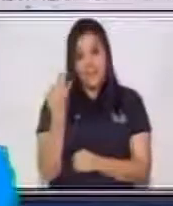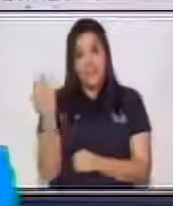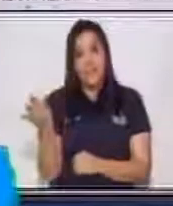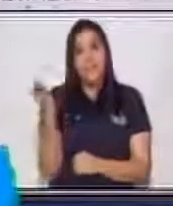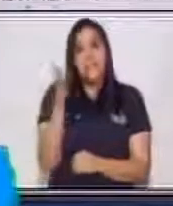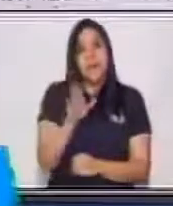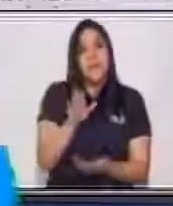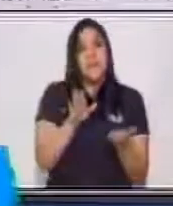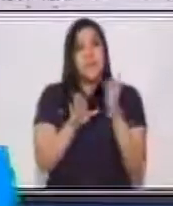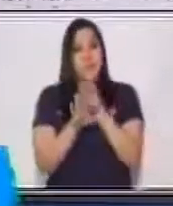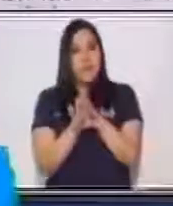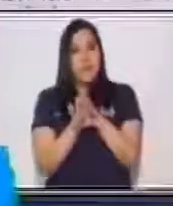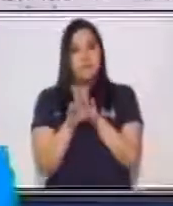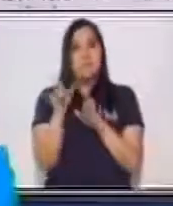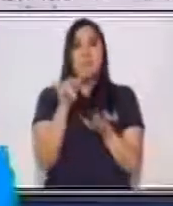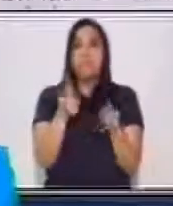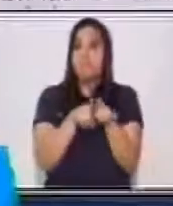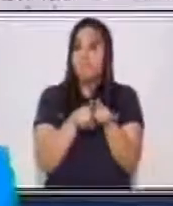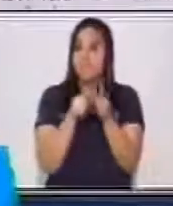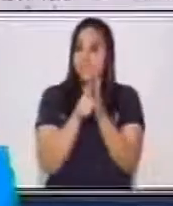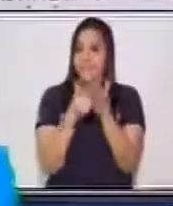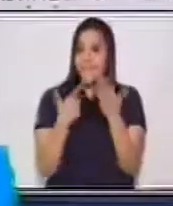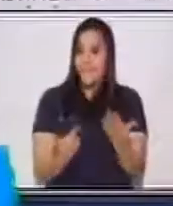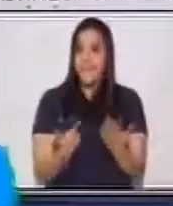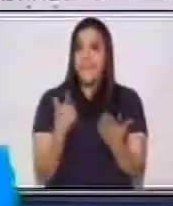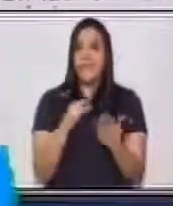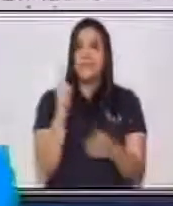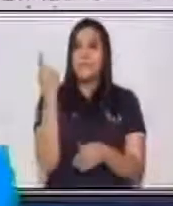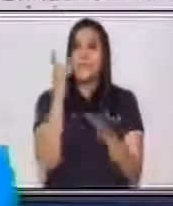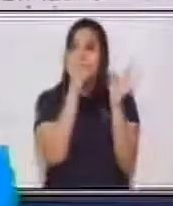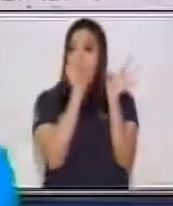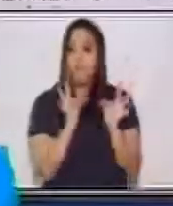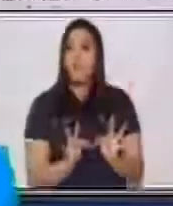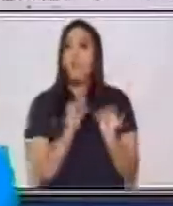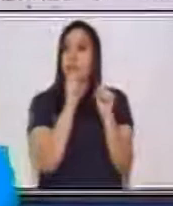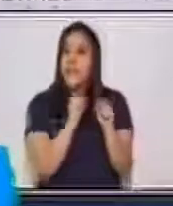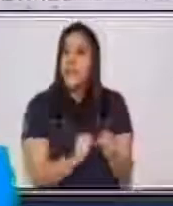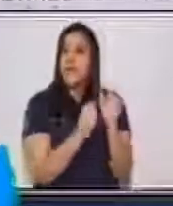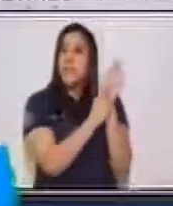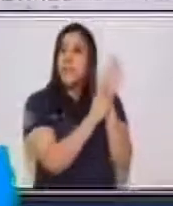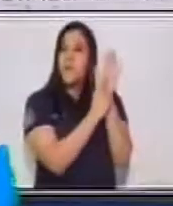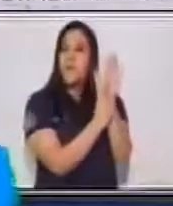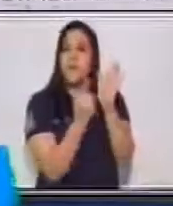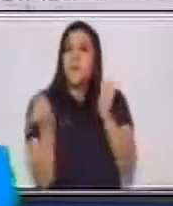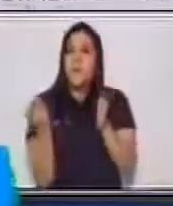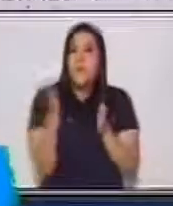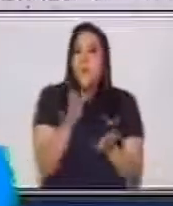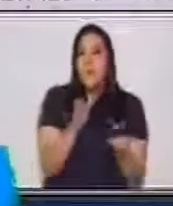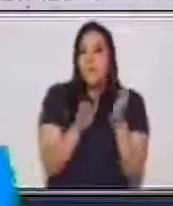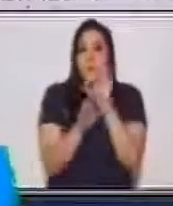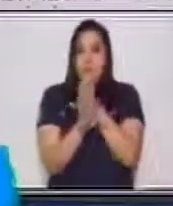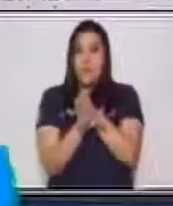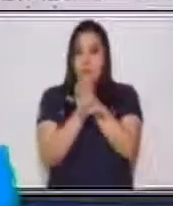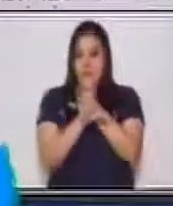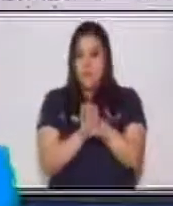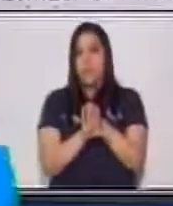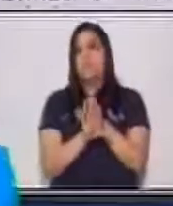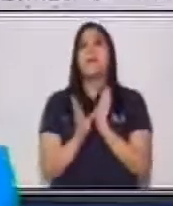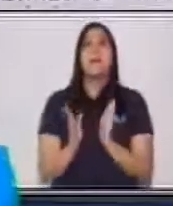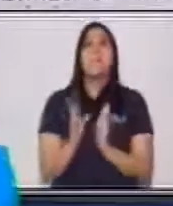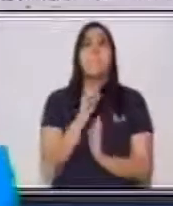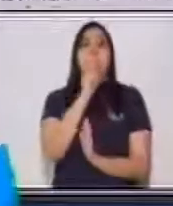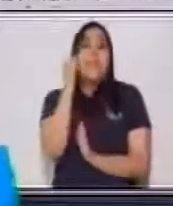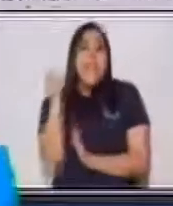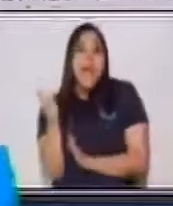que tengamos una especie de libro, ¿sí? Esa es la primera forma en la que podemos doblar un trifoliar. Y la otra